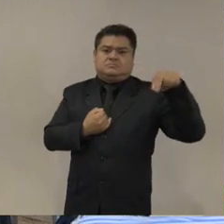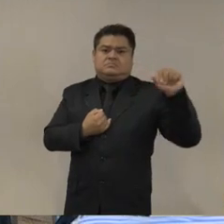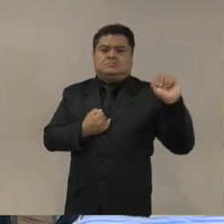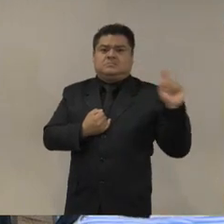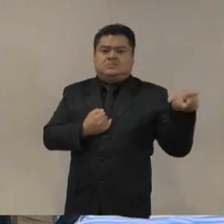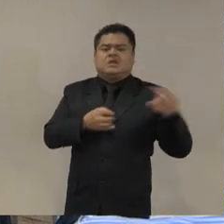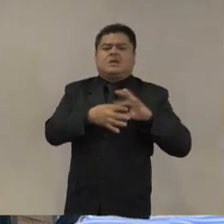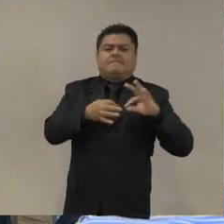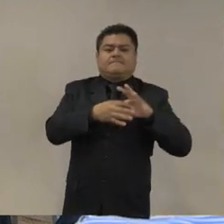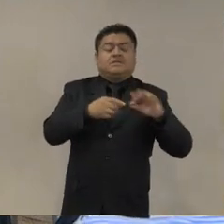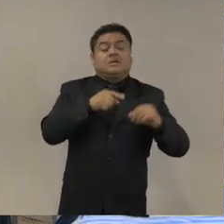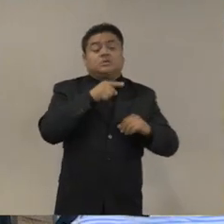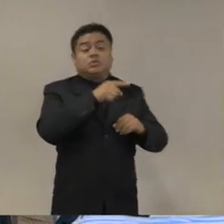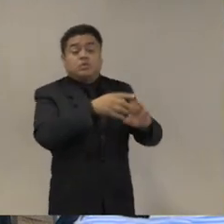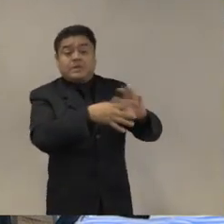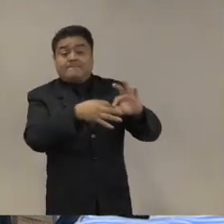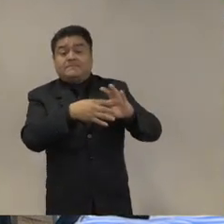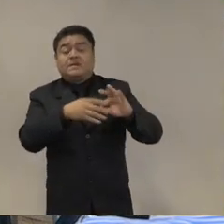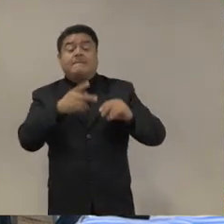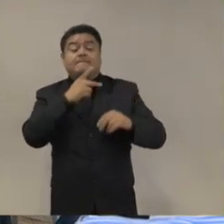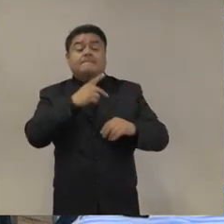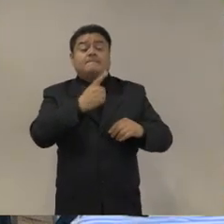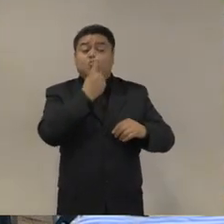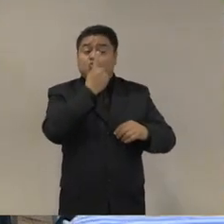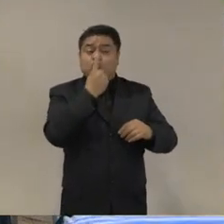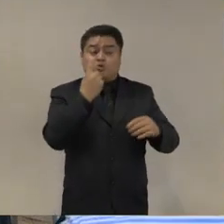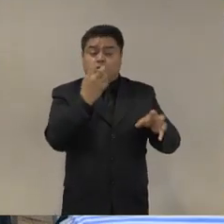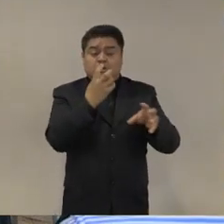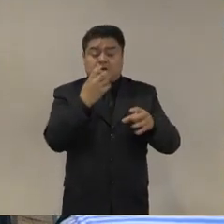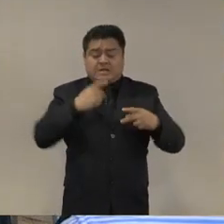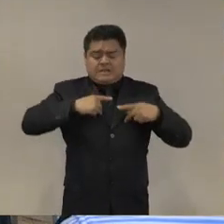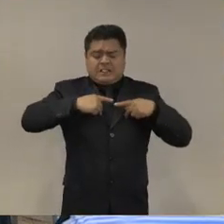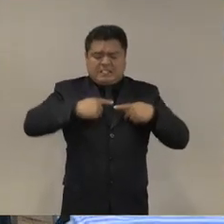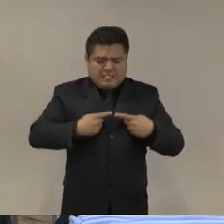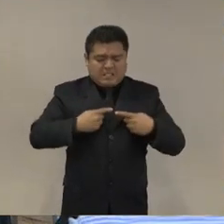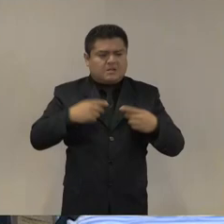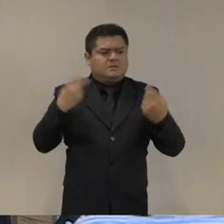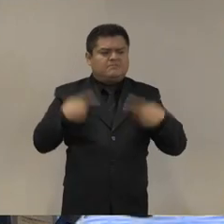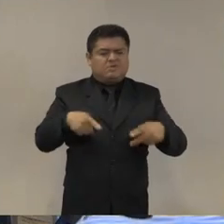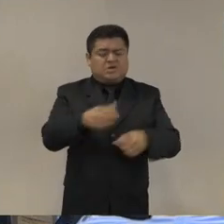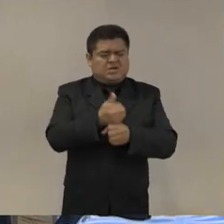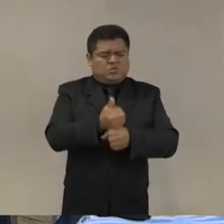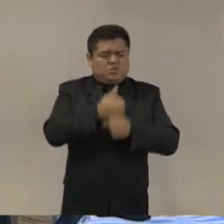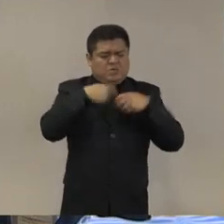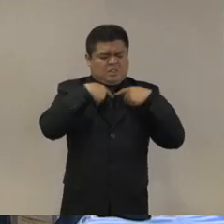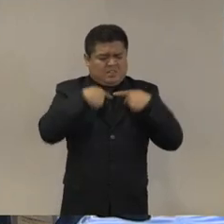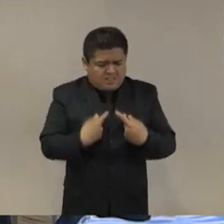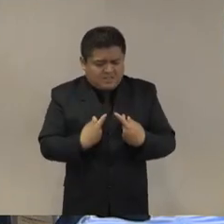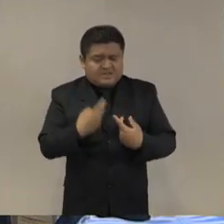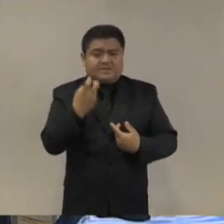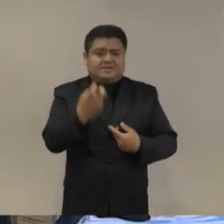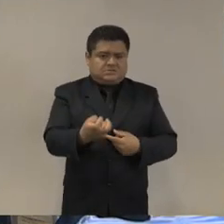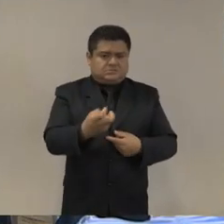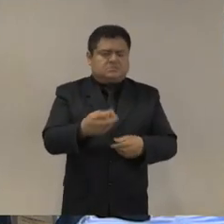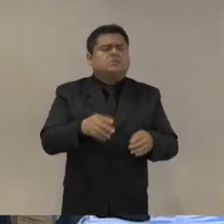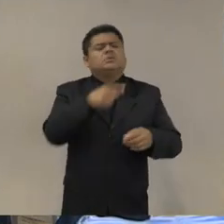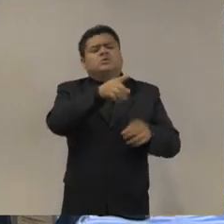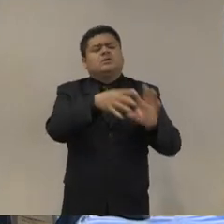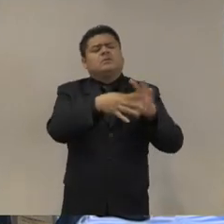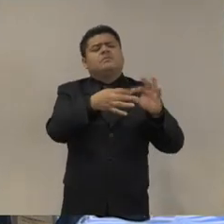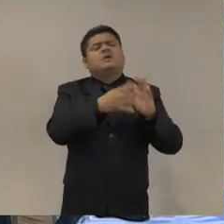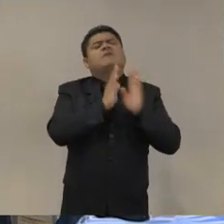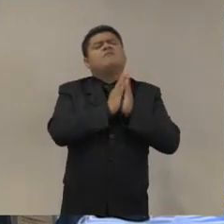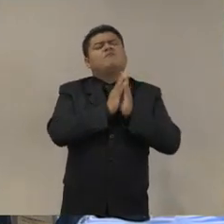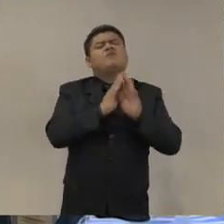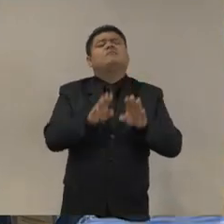palabra víctimas la pusiste desde tu primer tu primer slide la palabra víctimas ¿cómo cerramos con la palabra víctimas para